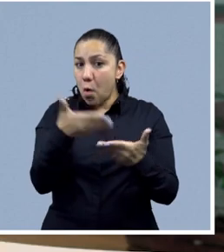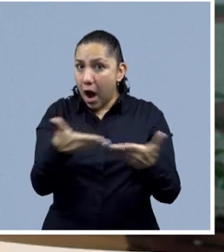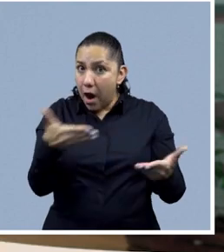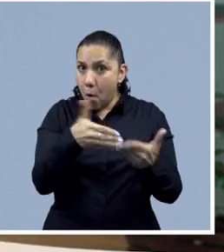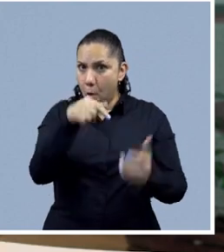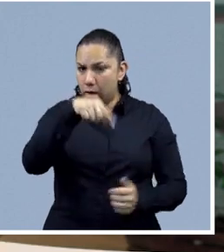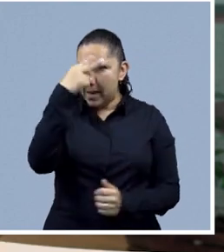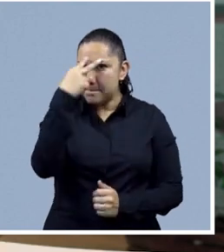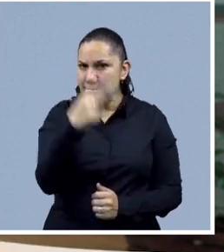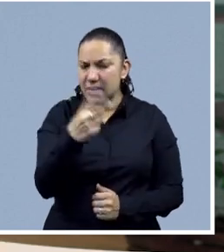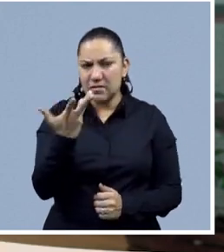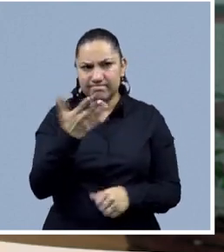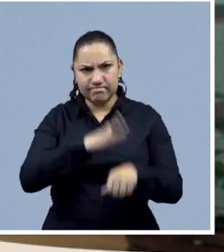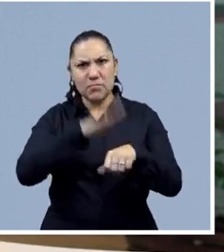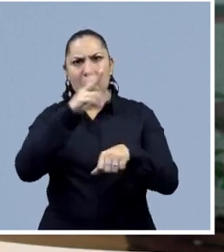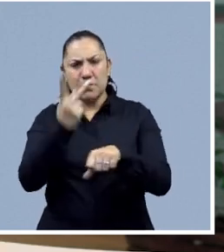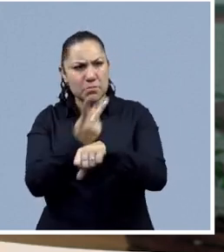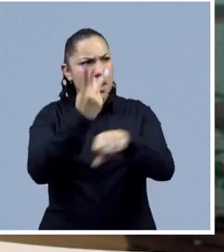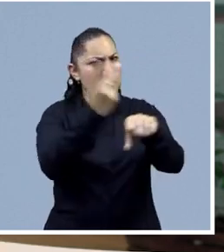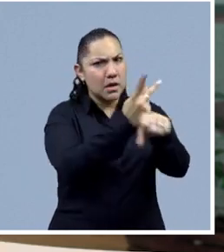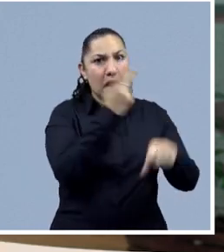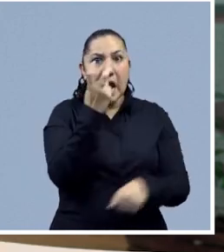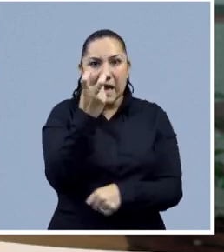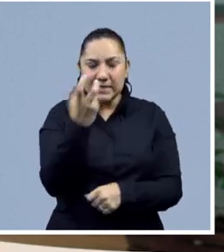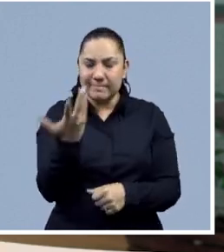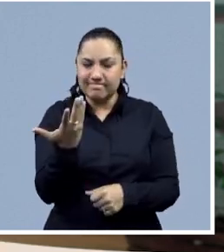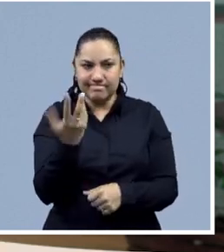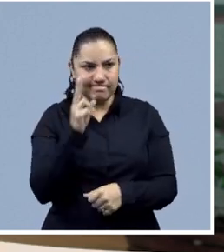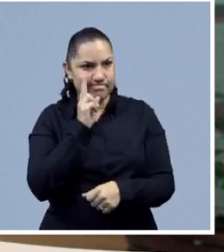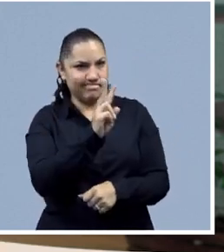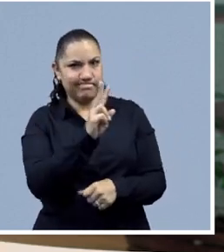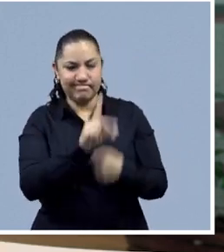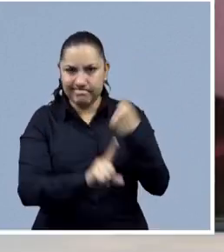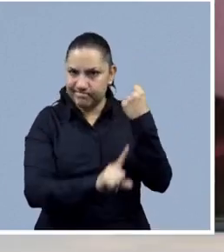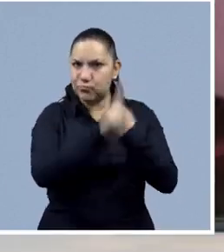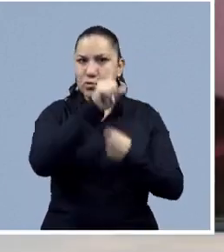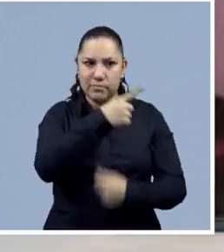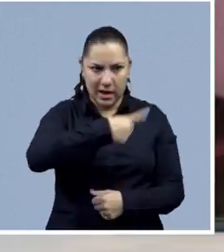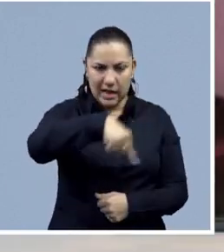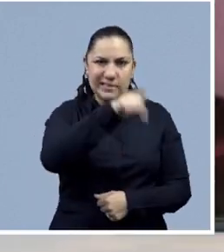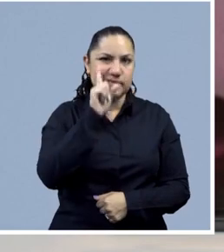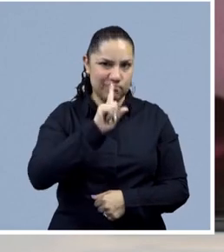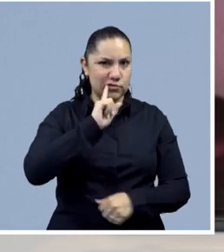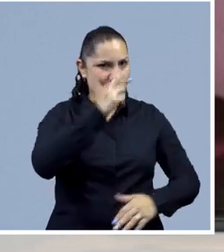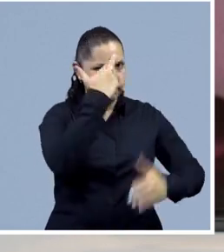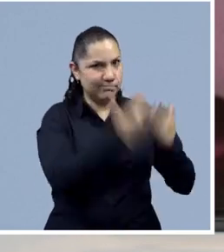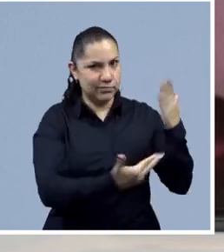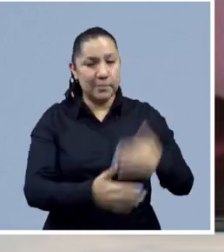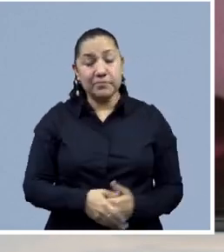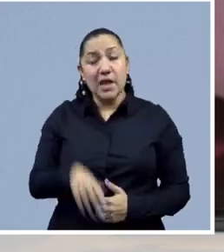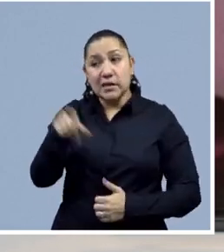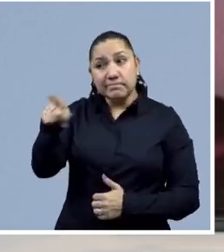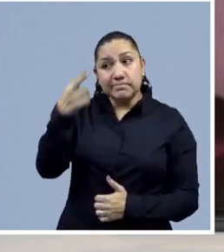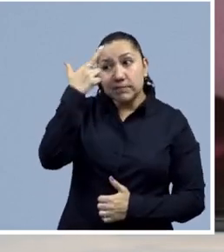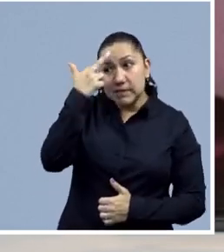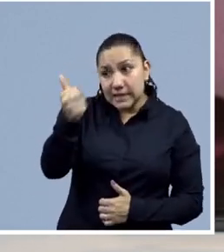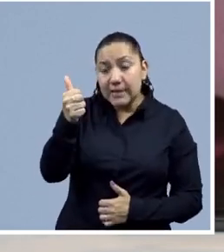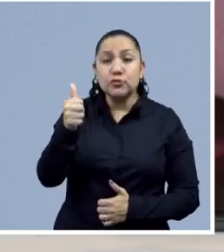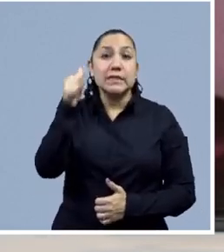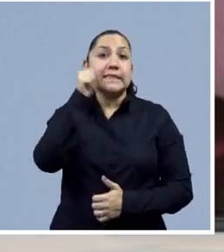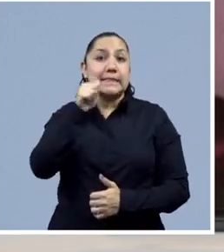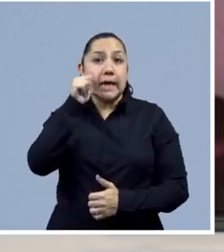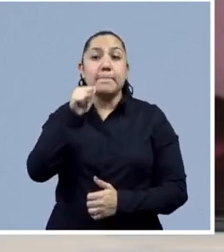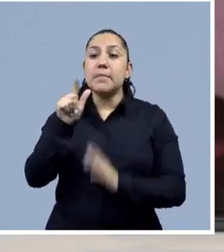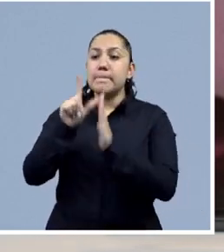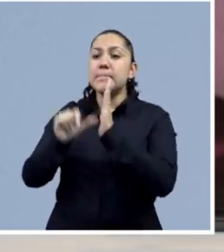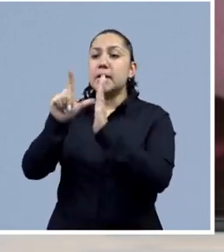puesto nuevamente la lupa sobre el tema de la violencia de género, Pau. Así es, Frida, como bien lo dices, pues estamos en el marco del Día Naranja, cada 25